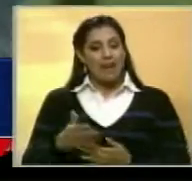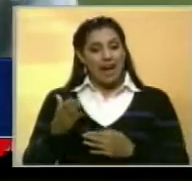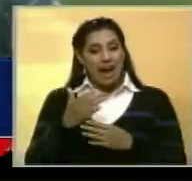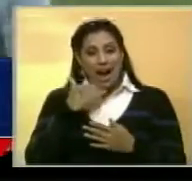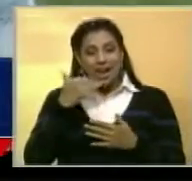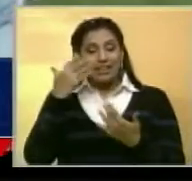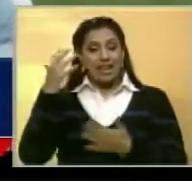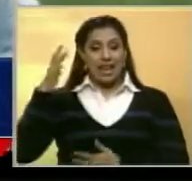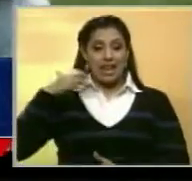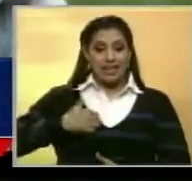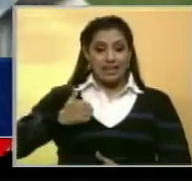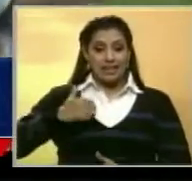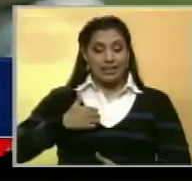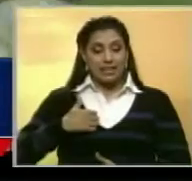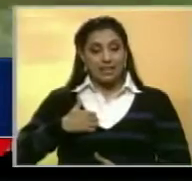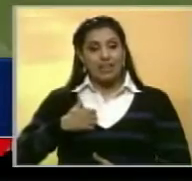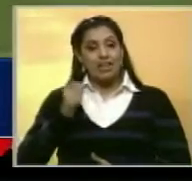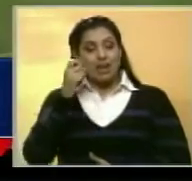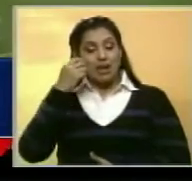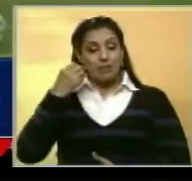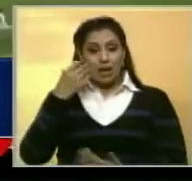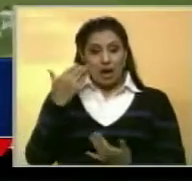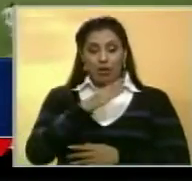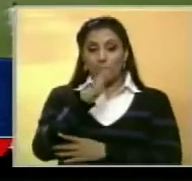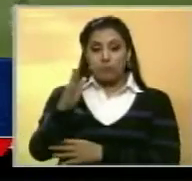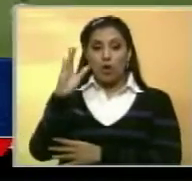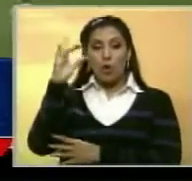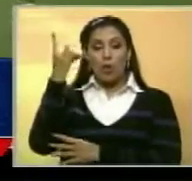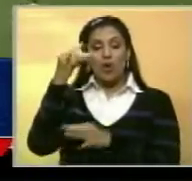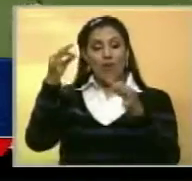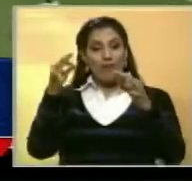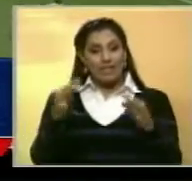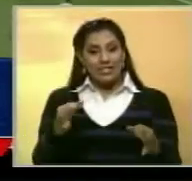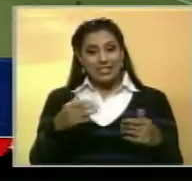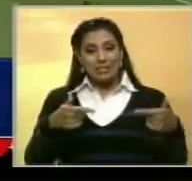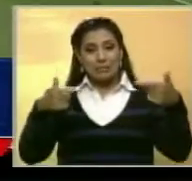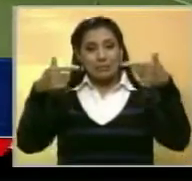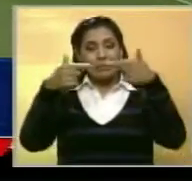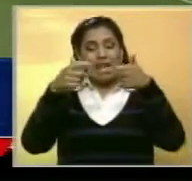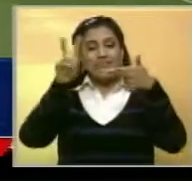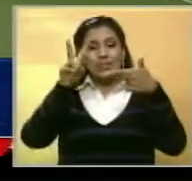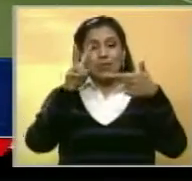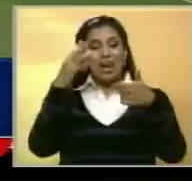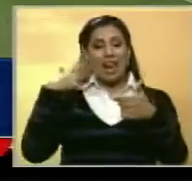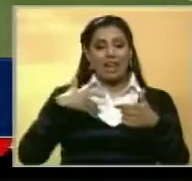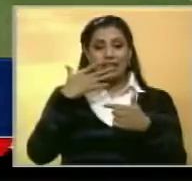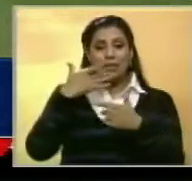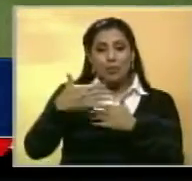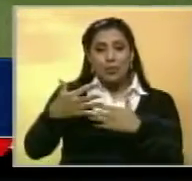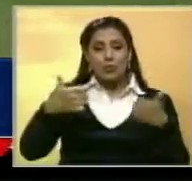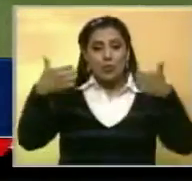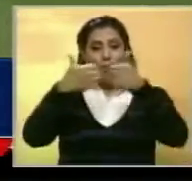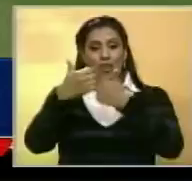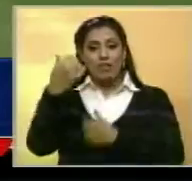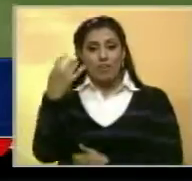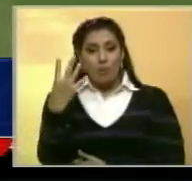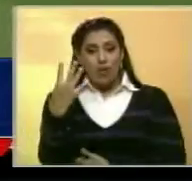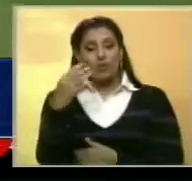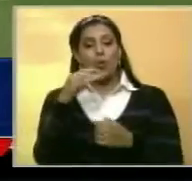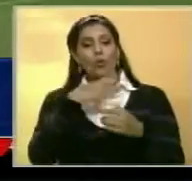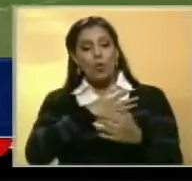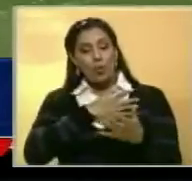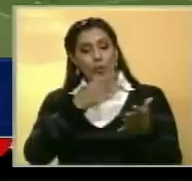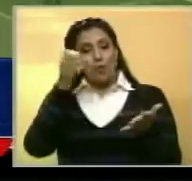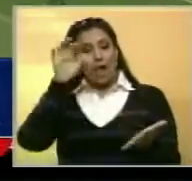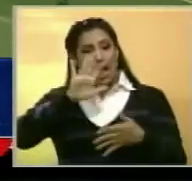¡Ante Argentina! La albiceleste venció a Bolivia y se confirma como el rival de Venezuela en los cuartos de final de la Copa